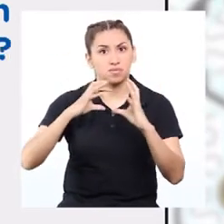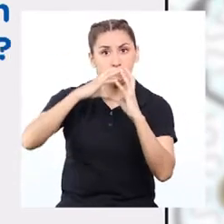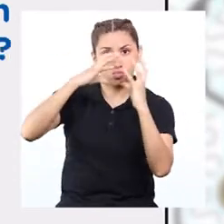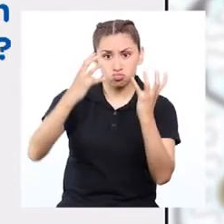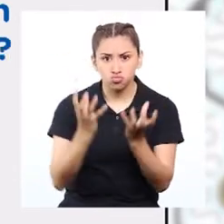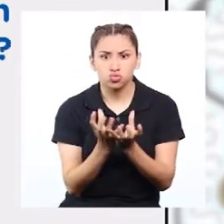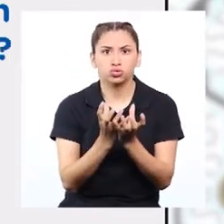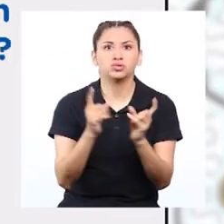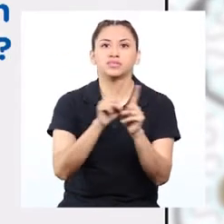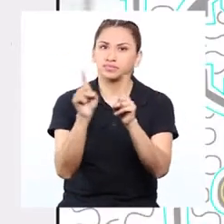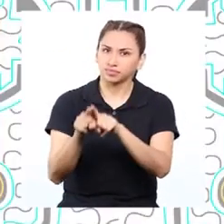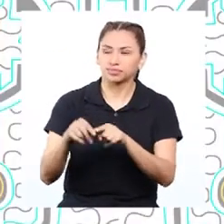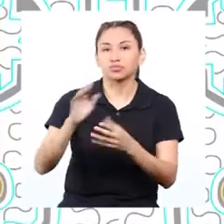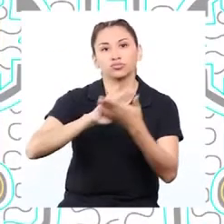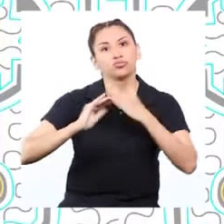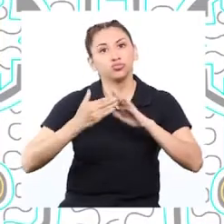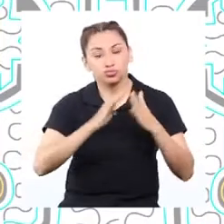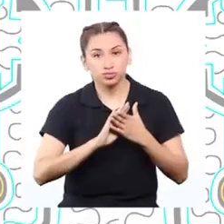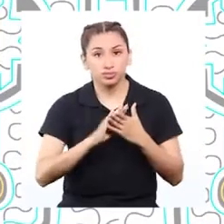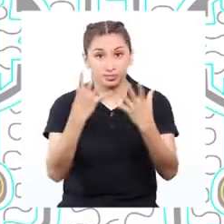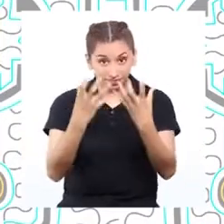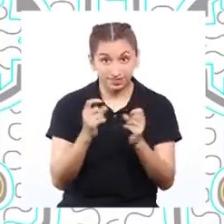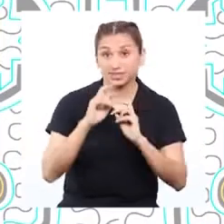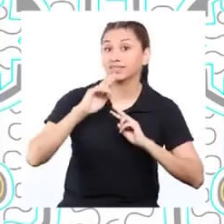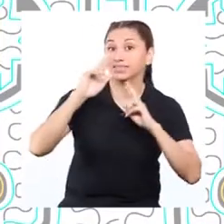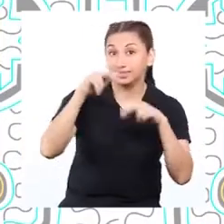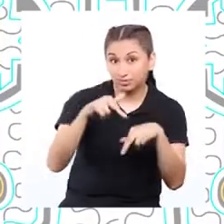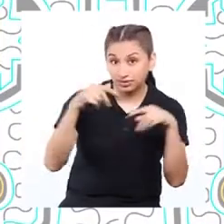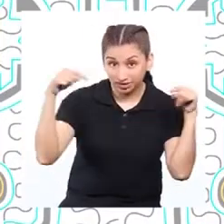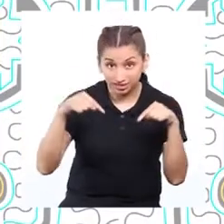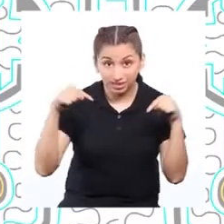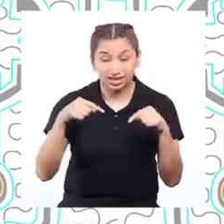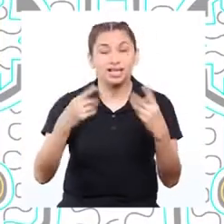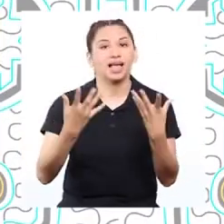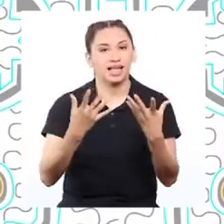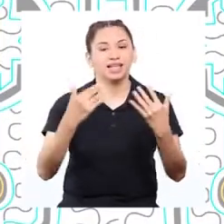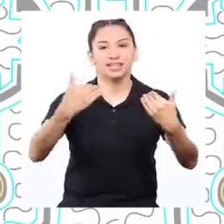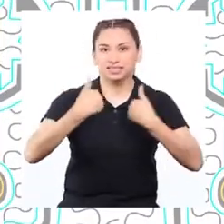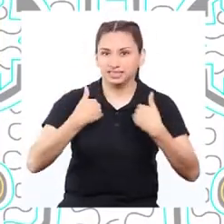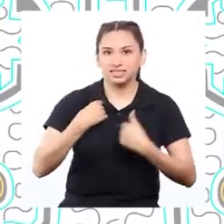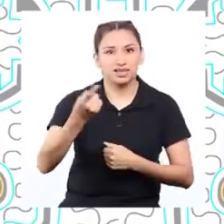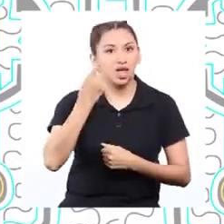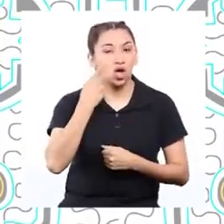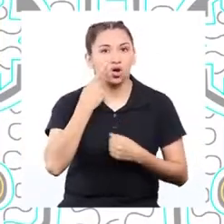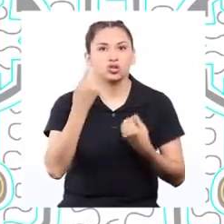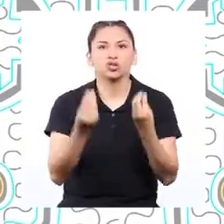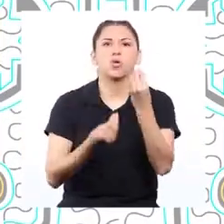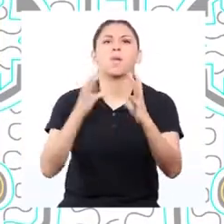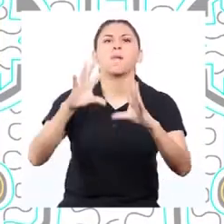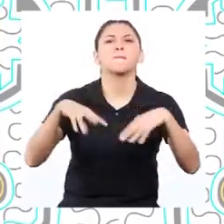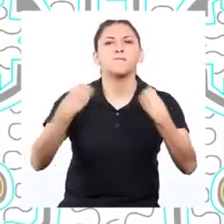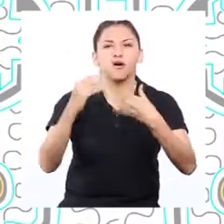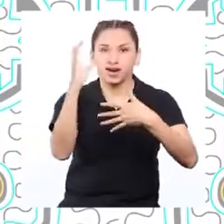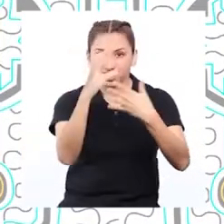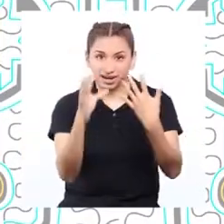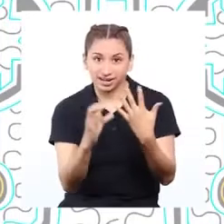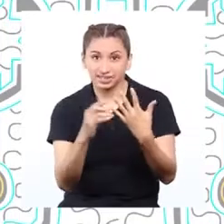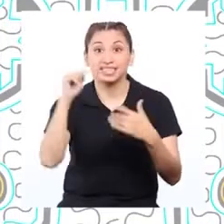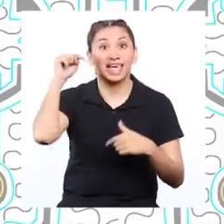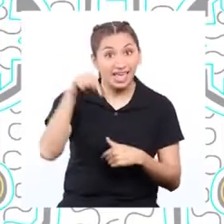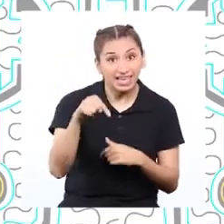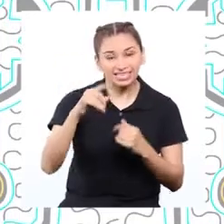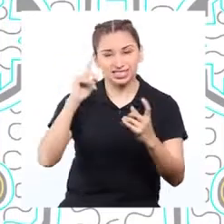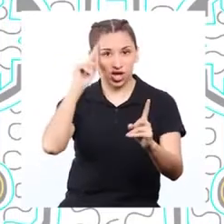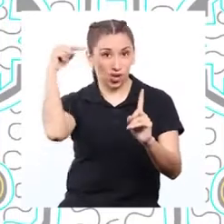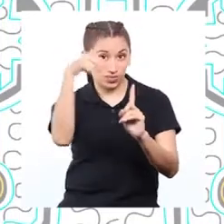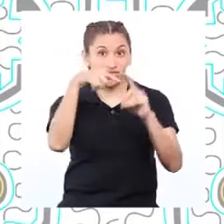y en la comunidad? Para responder a esta pregunta necesitaremos explicar las causas que alteran el efecto invernadero. Ese